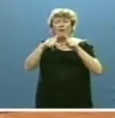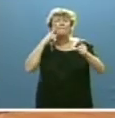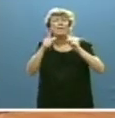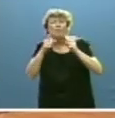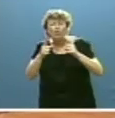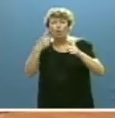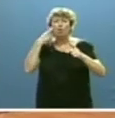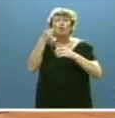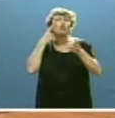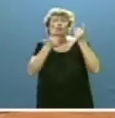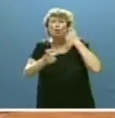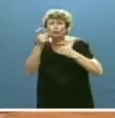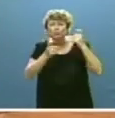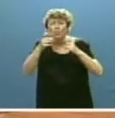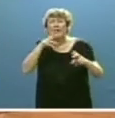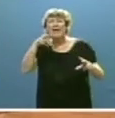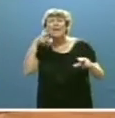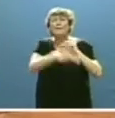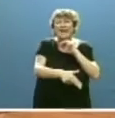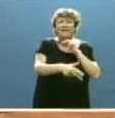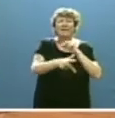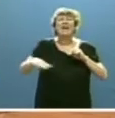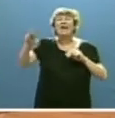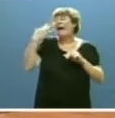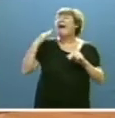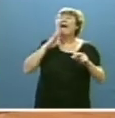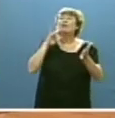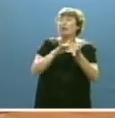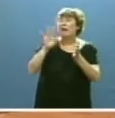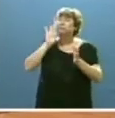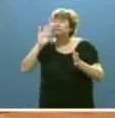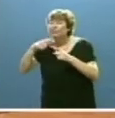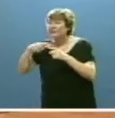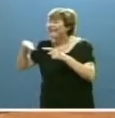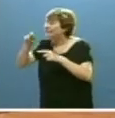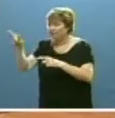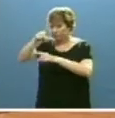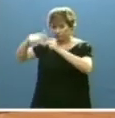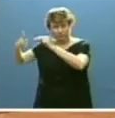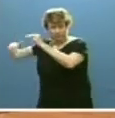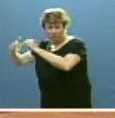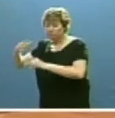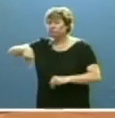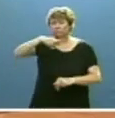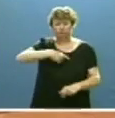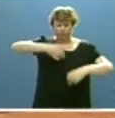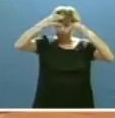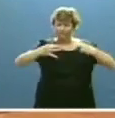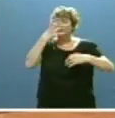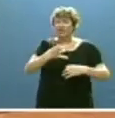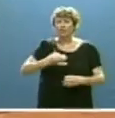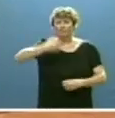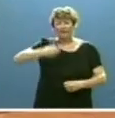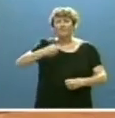control que eviten la repetición de conductas inmorales y deshonestas y siendo firmes y contundentes